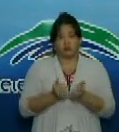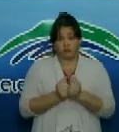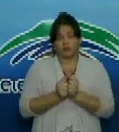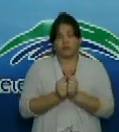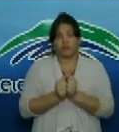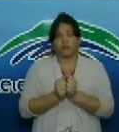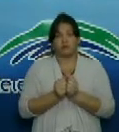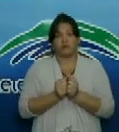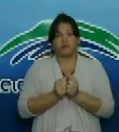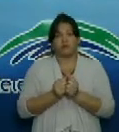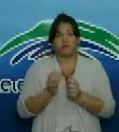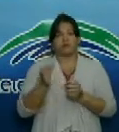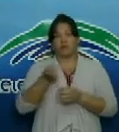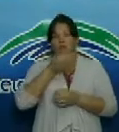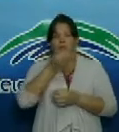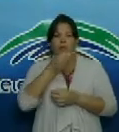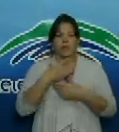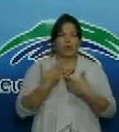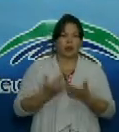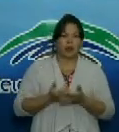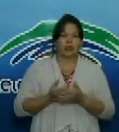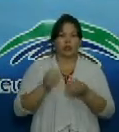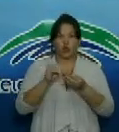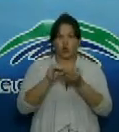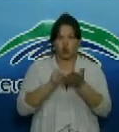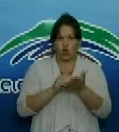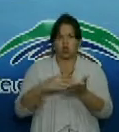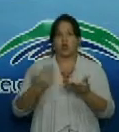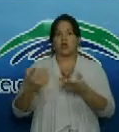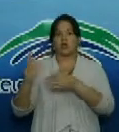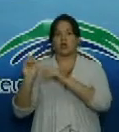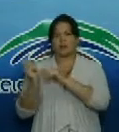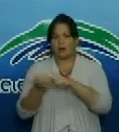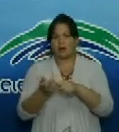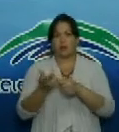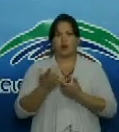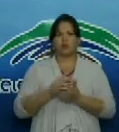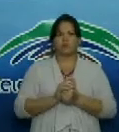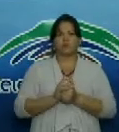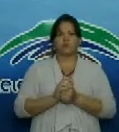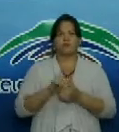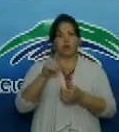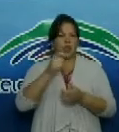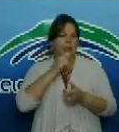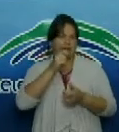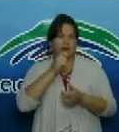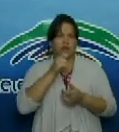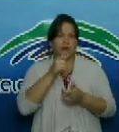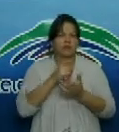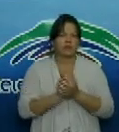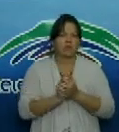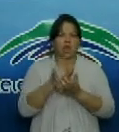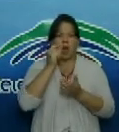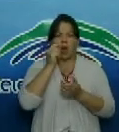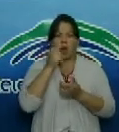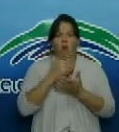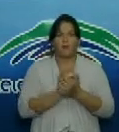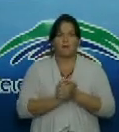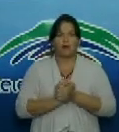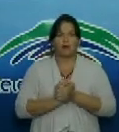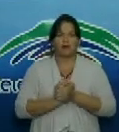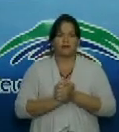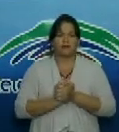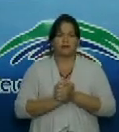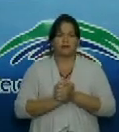-19 específicamente en el béisbol y hoy Oreste Rodríguez nos propone una entrevista con Pablo Osmar Serrano